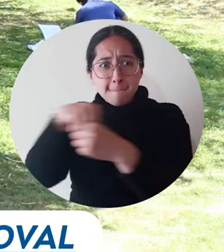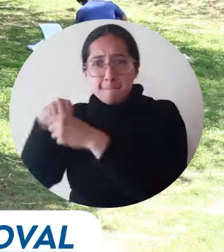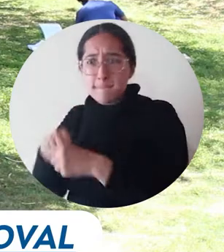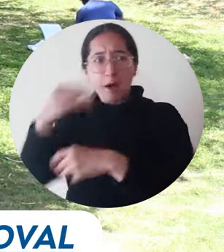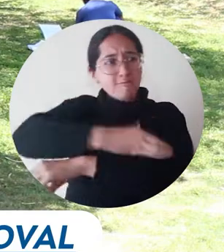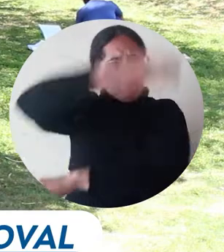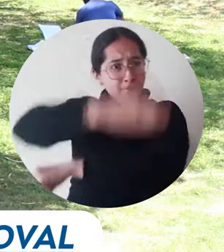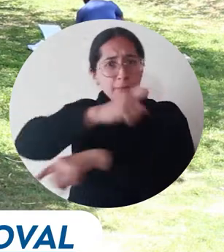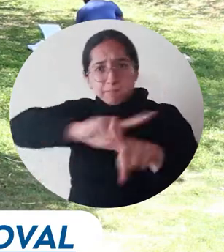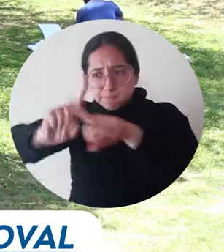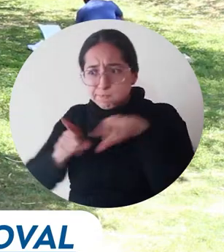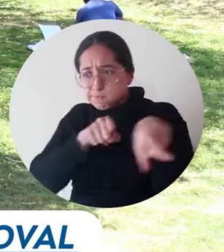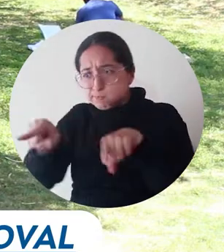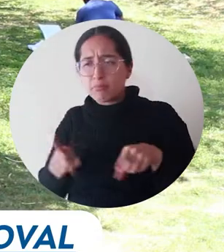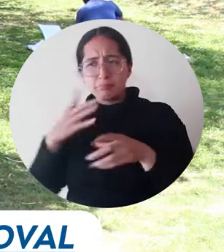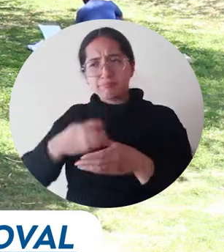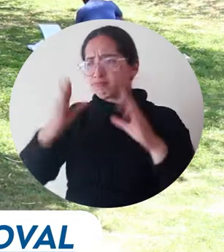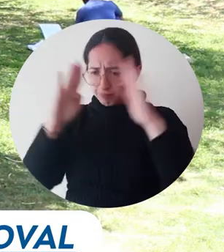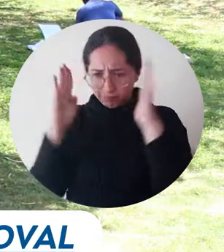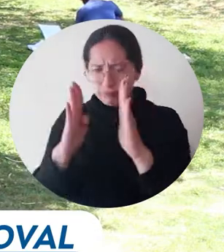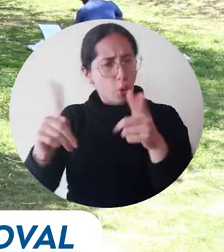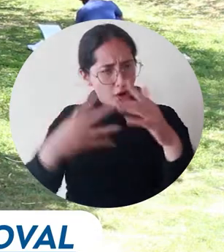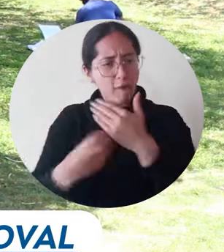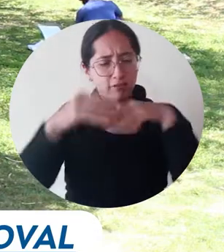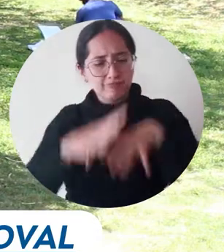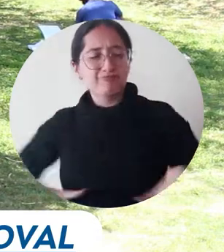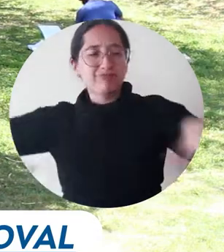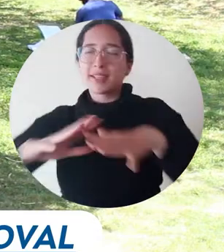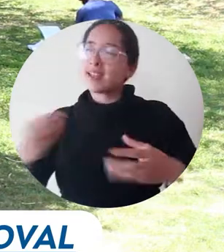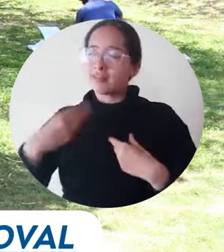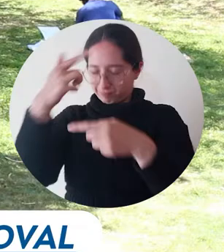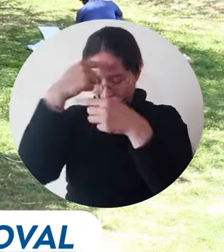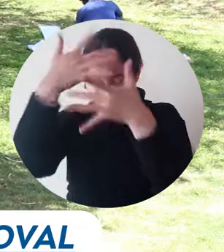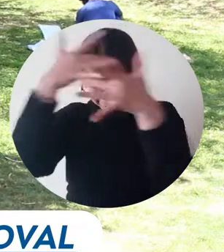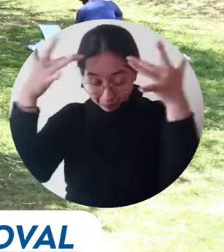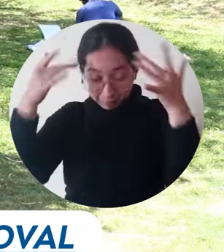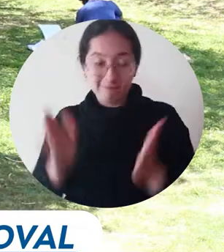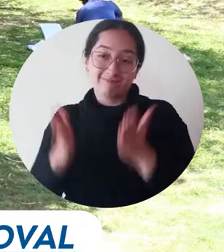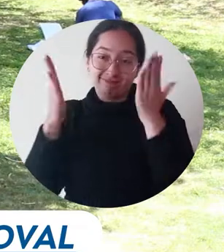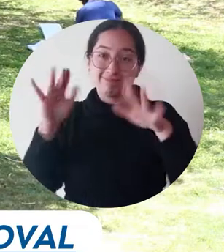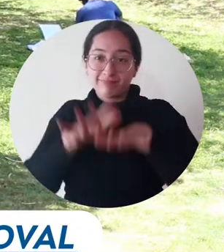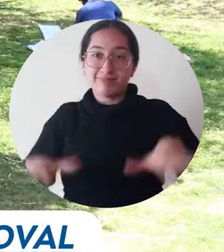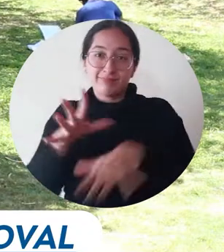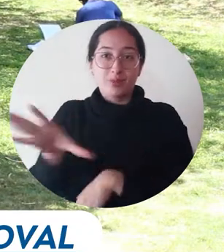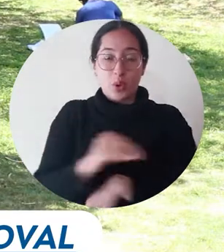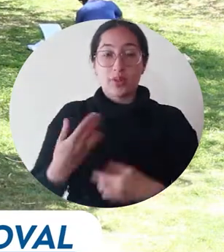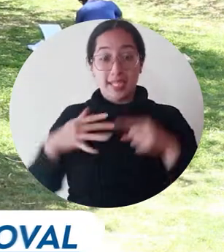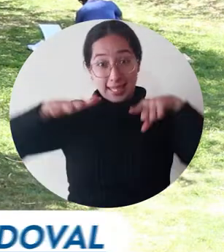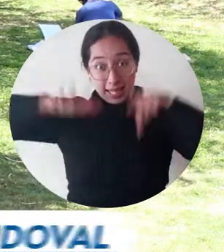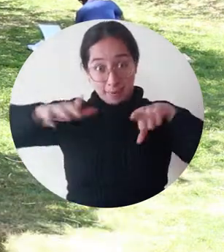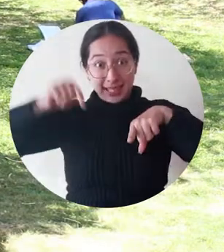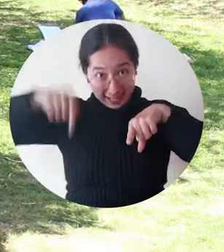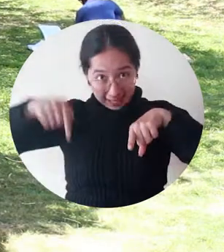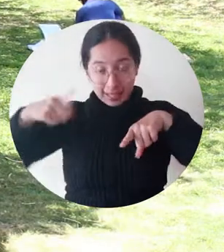espacios abiertos, sacando del consultorio a los profesionales y formando a estos facilitadores para acercar los servicios de salud